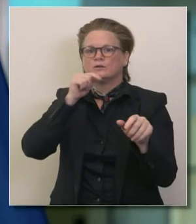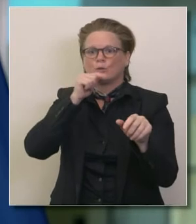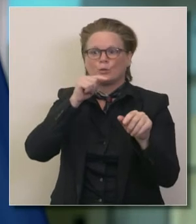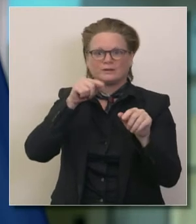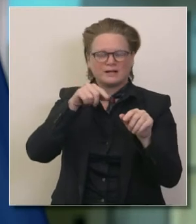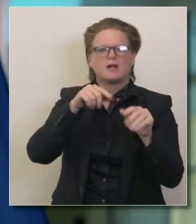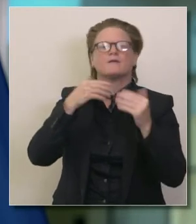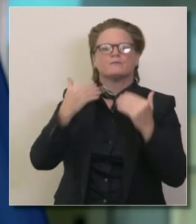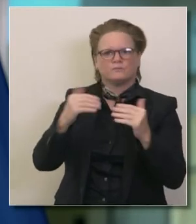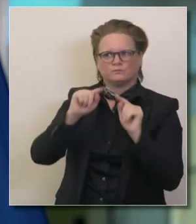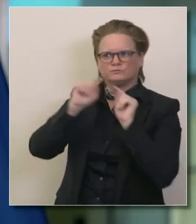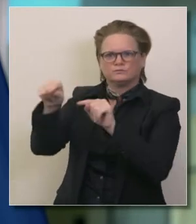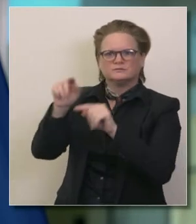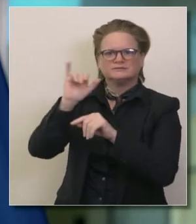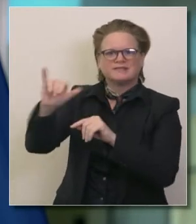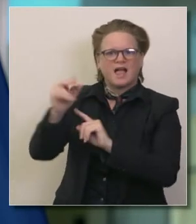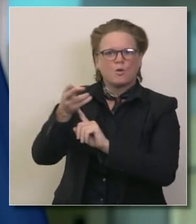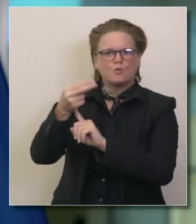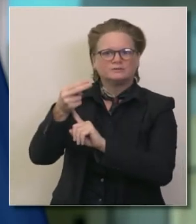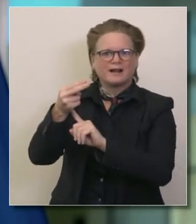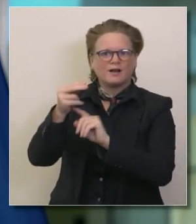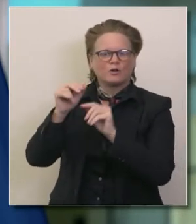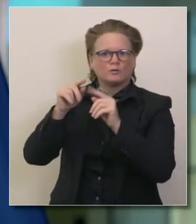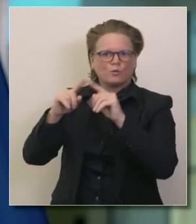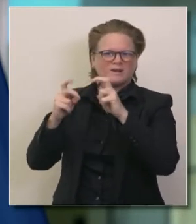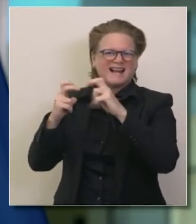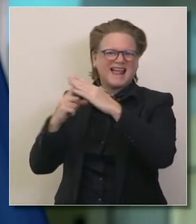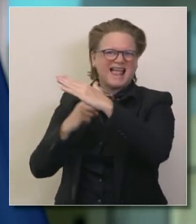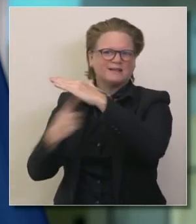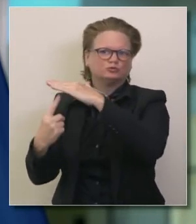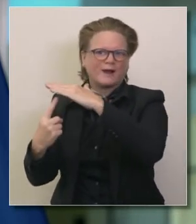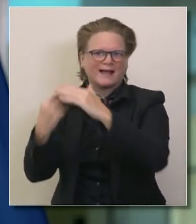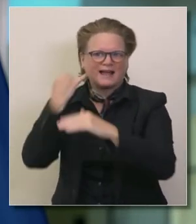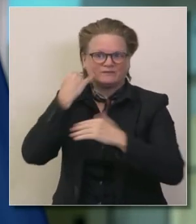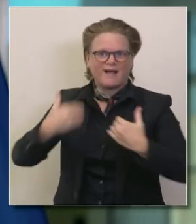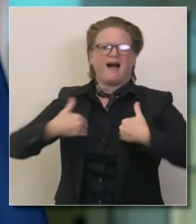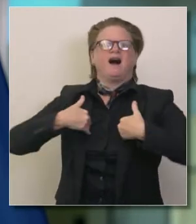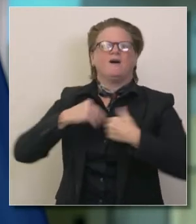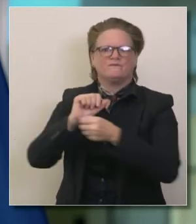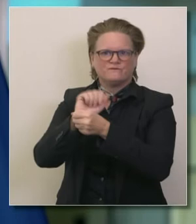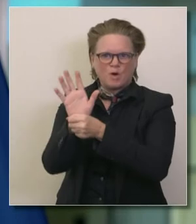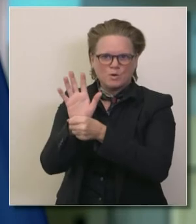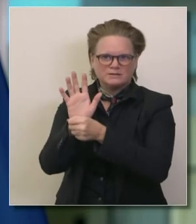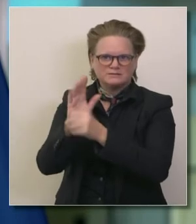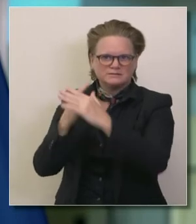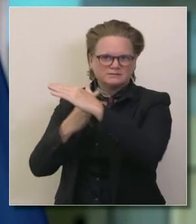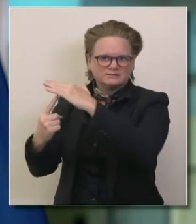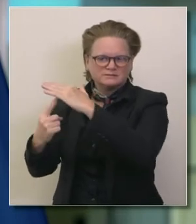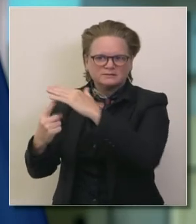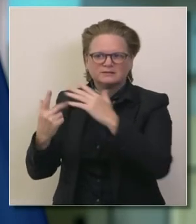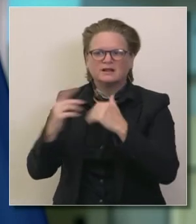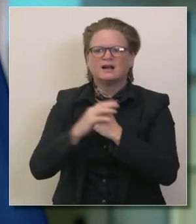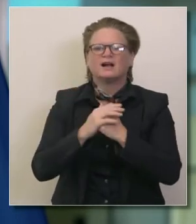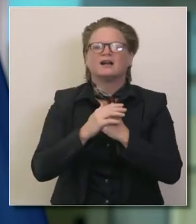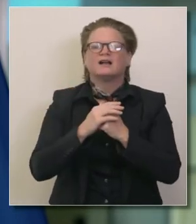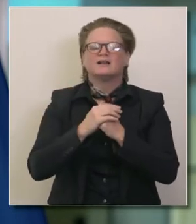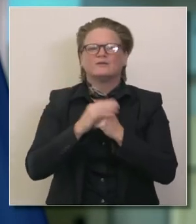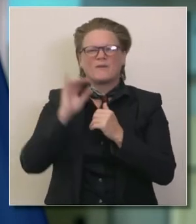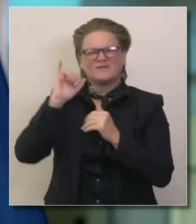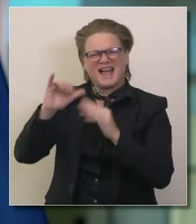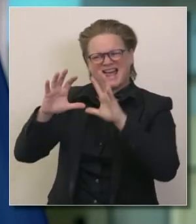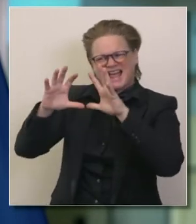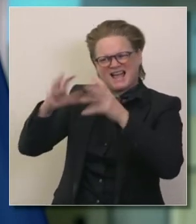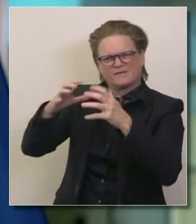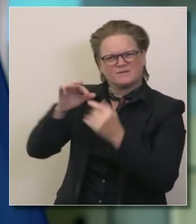habitaciones de hotel instamos a la gente que pueda aislarse de sus casas que tengan esta